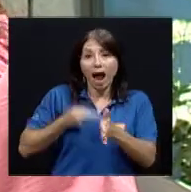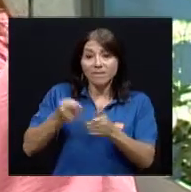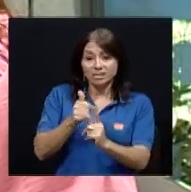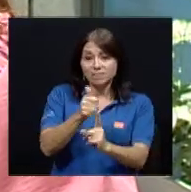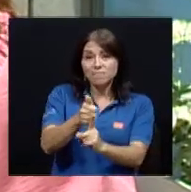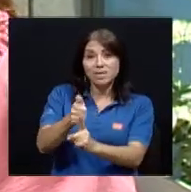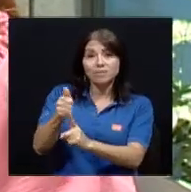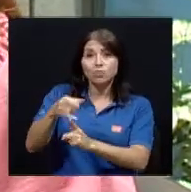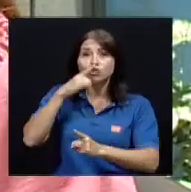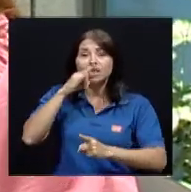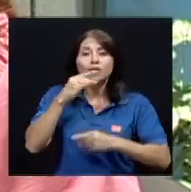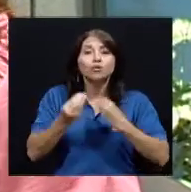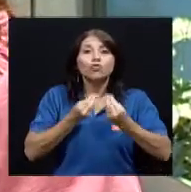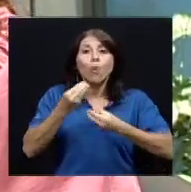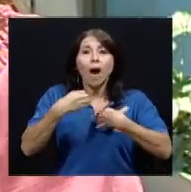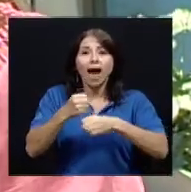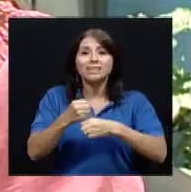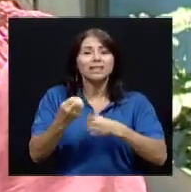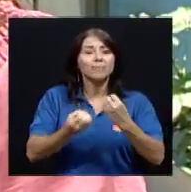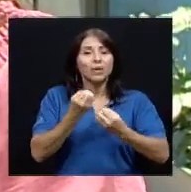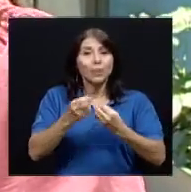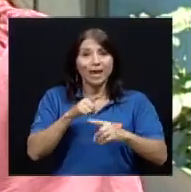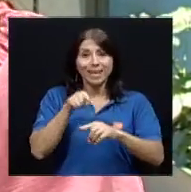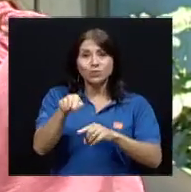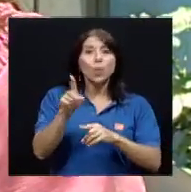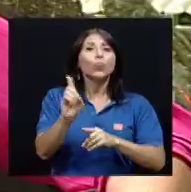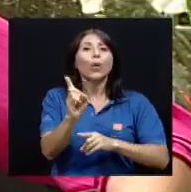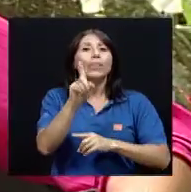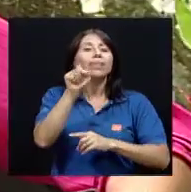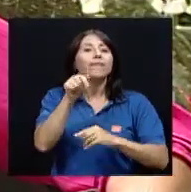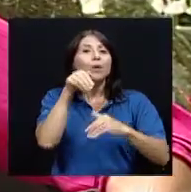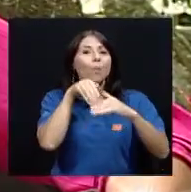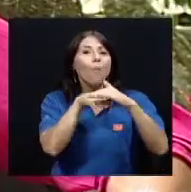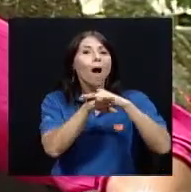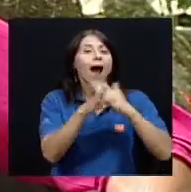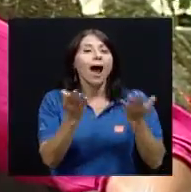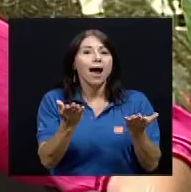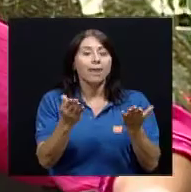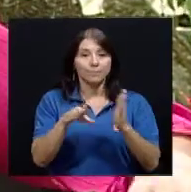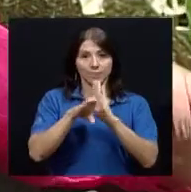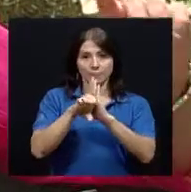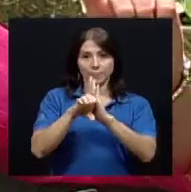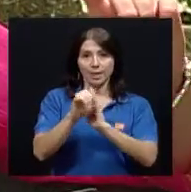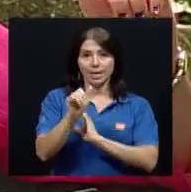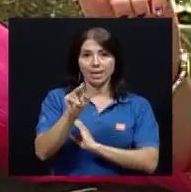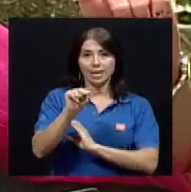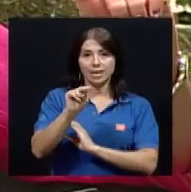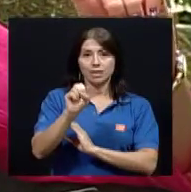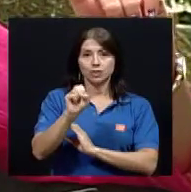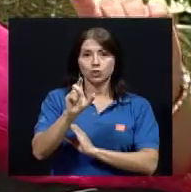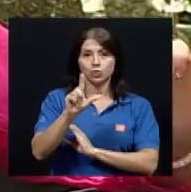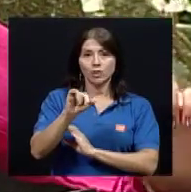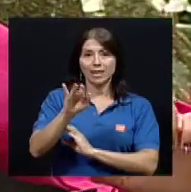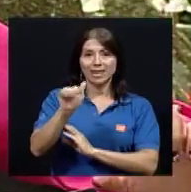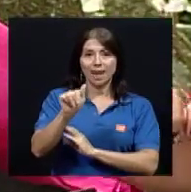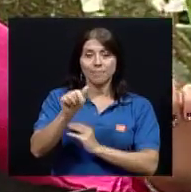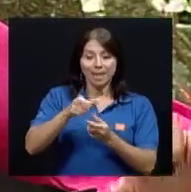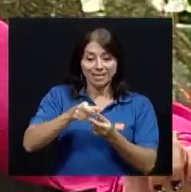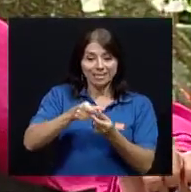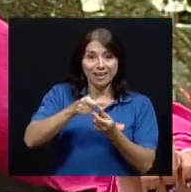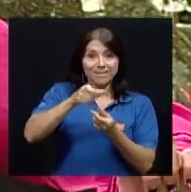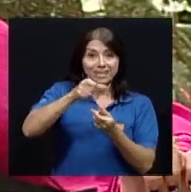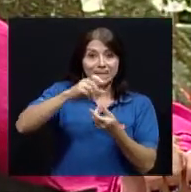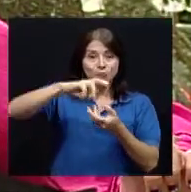mismas lo hacen donde se debe de almacenar también ese medicamento vamos a ver en el caso de la insulina si el frasquito el vial está cerrado